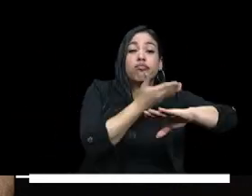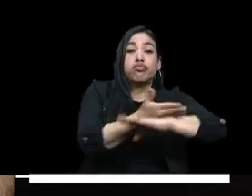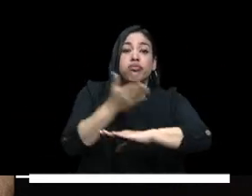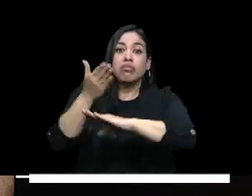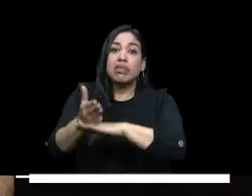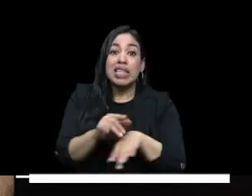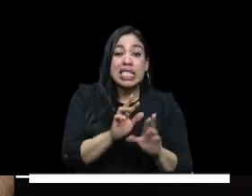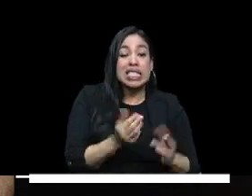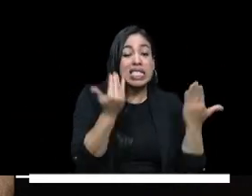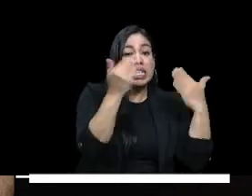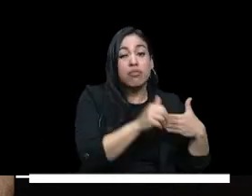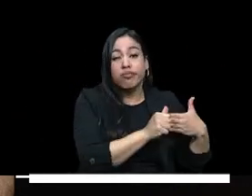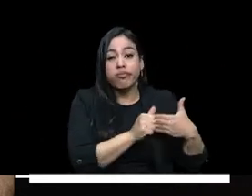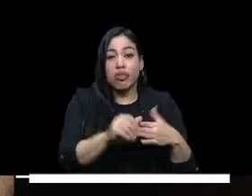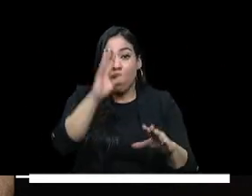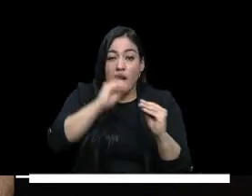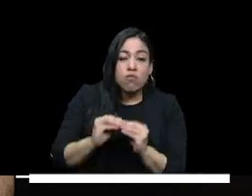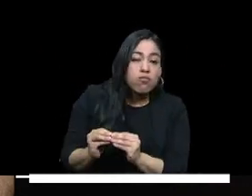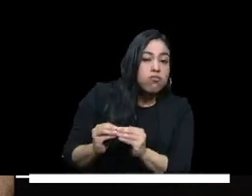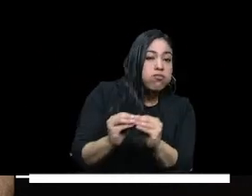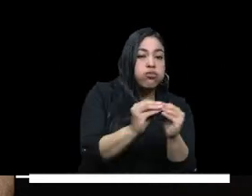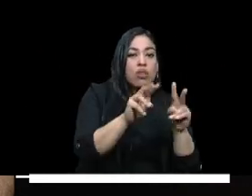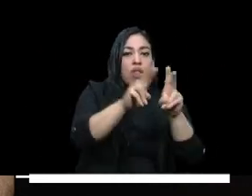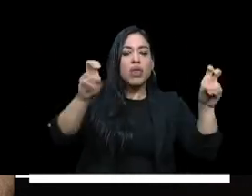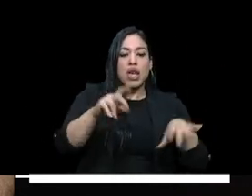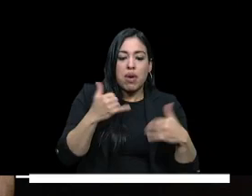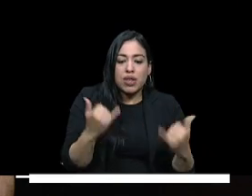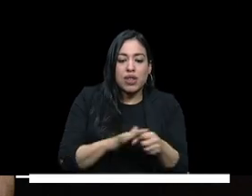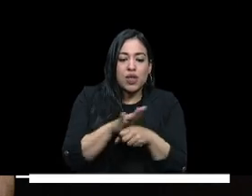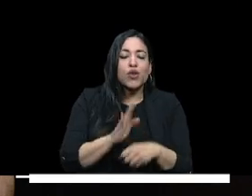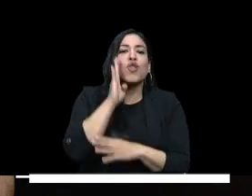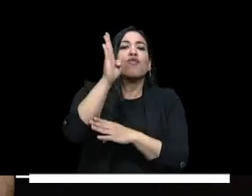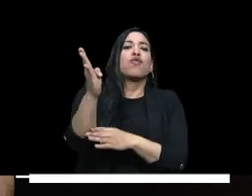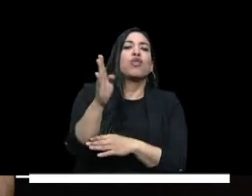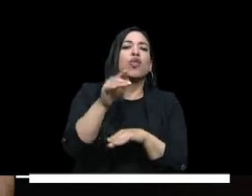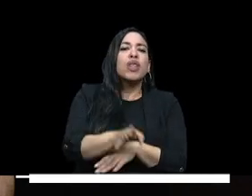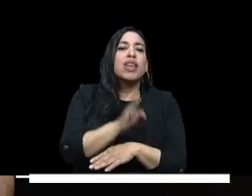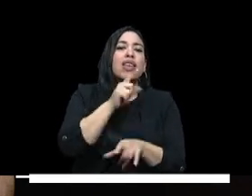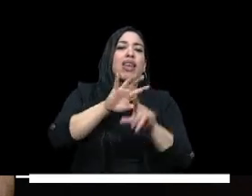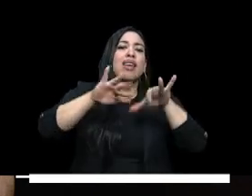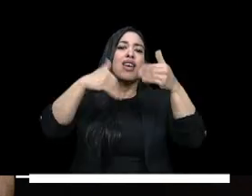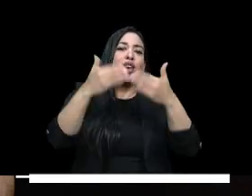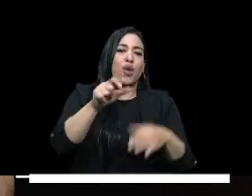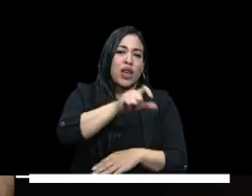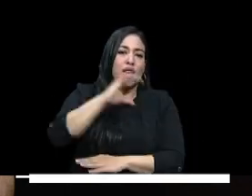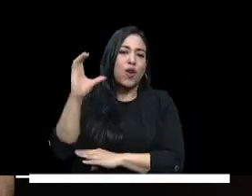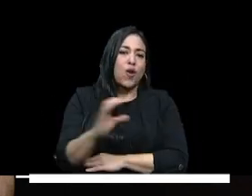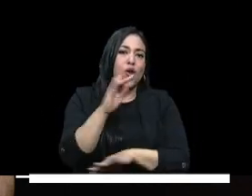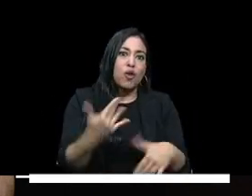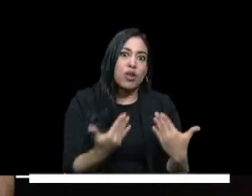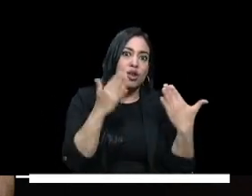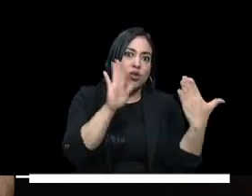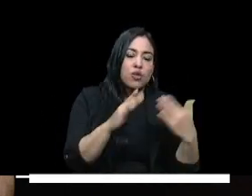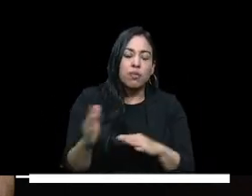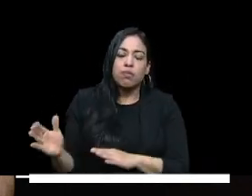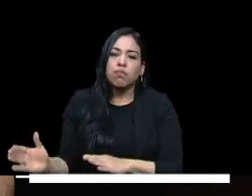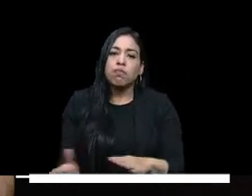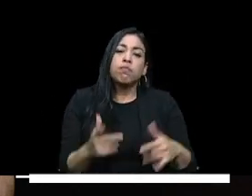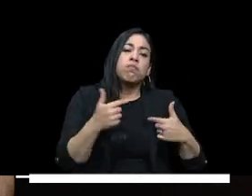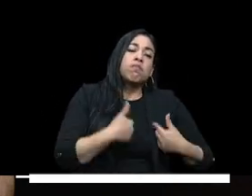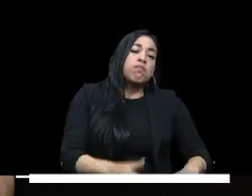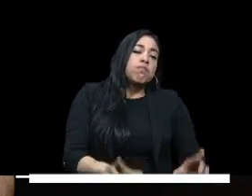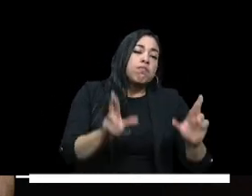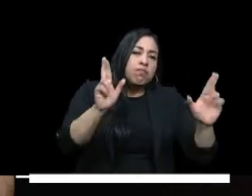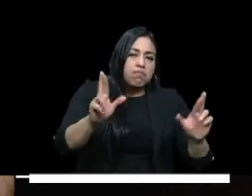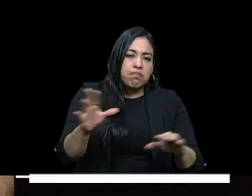el vehículo para llegar a consensos sobre el presente y el futuro de la educación en Colombia quisiera